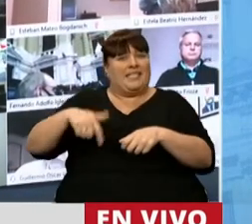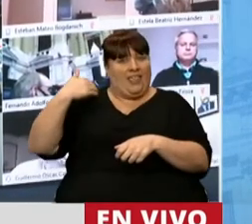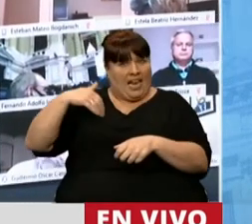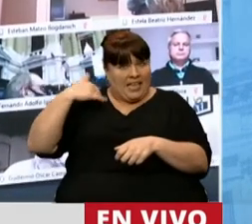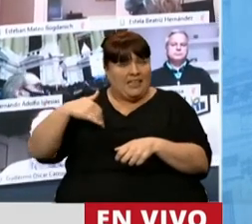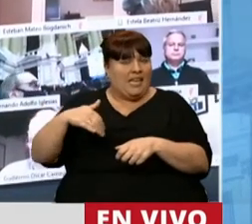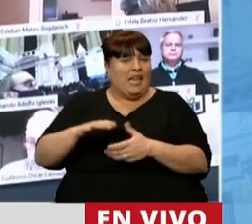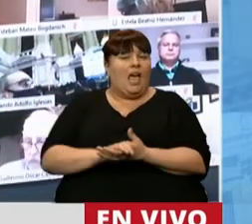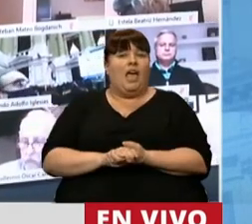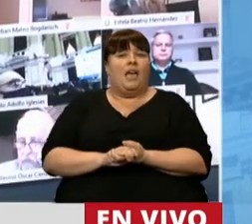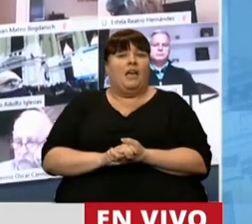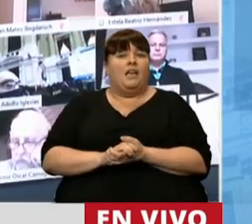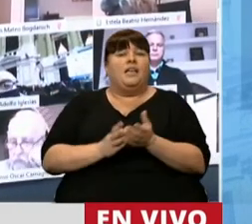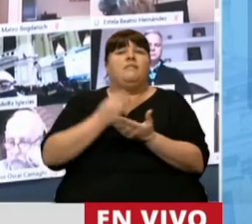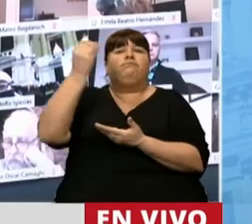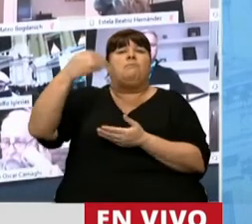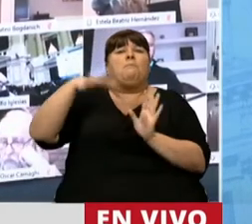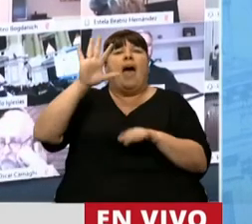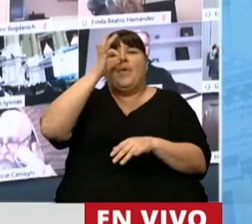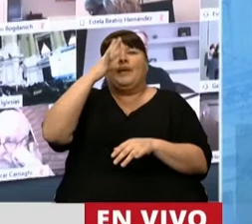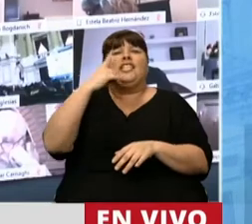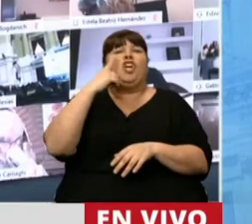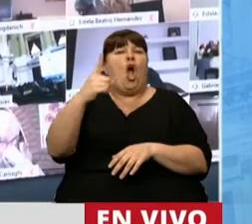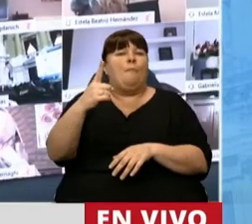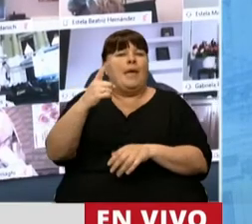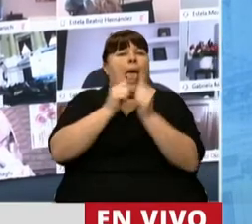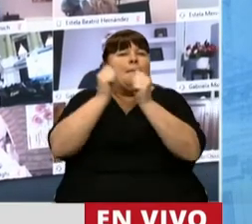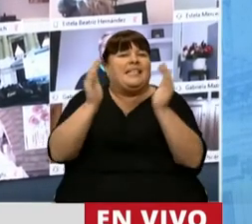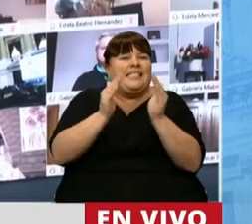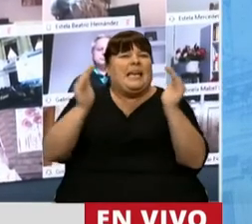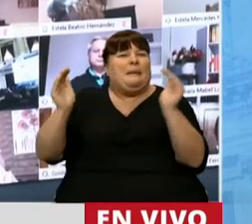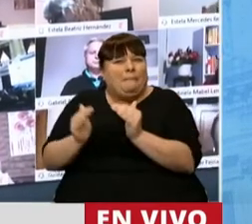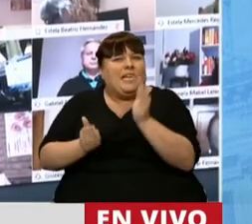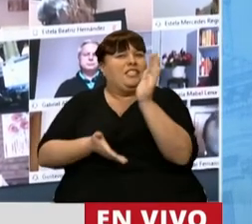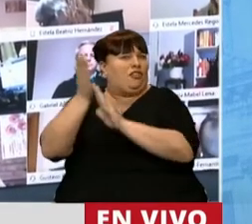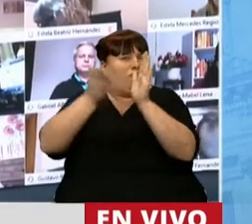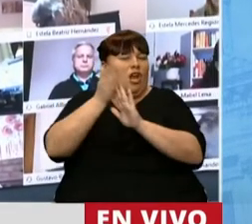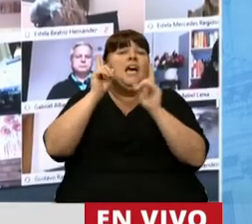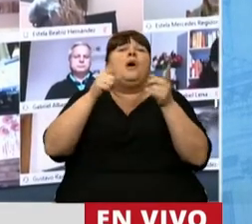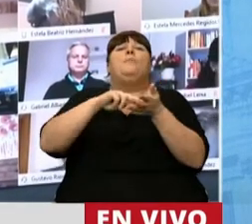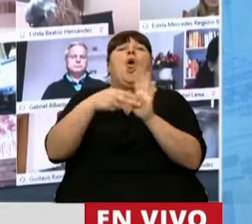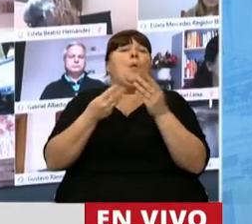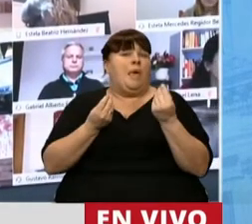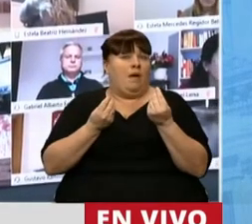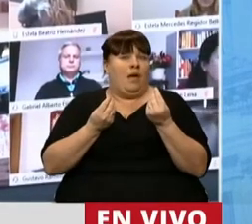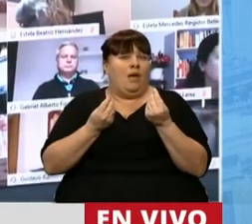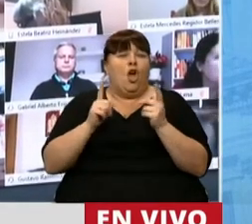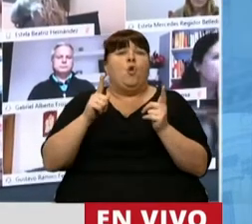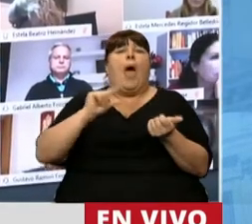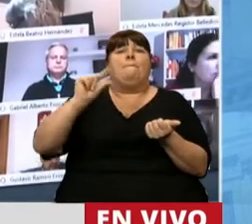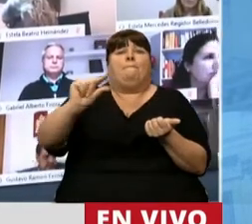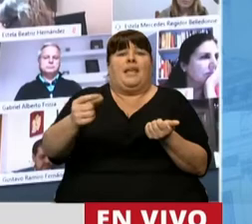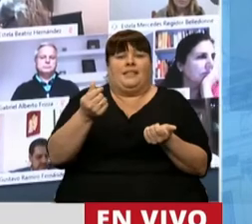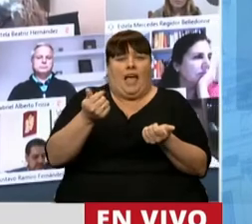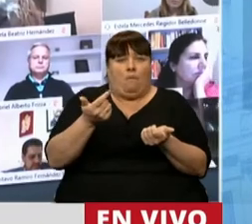fueron más de 25.000 pymes y mini pymes. Y el problema fue que no había crédito.